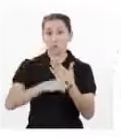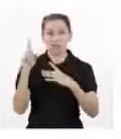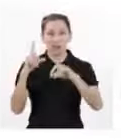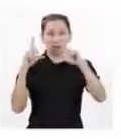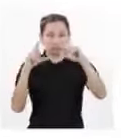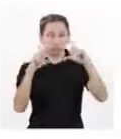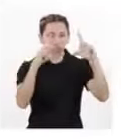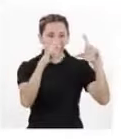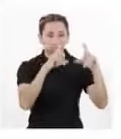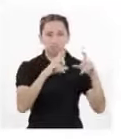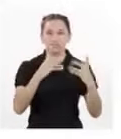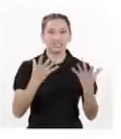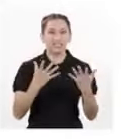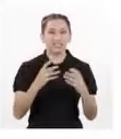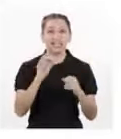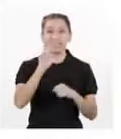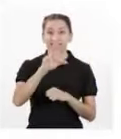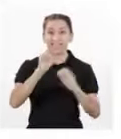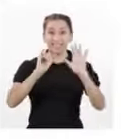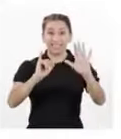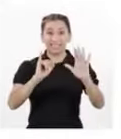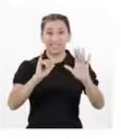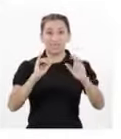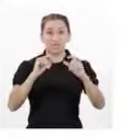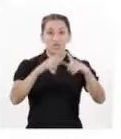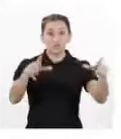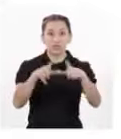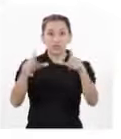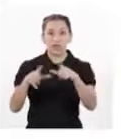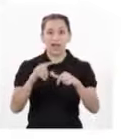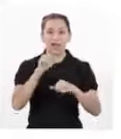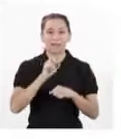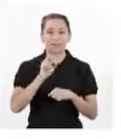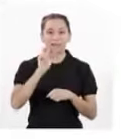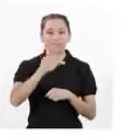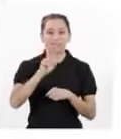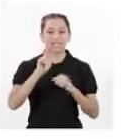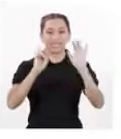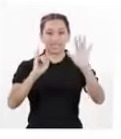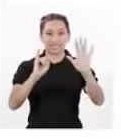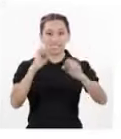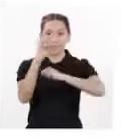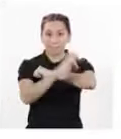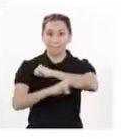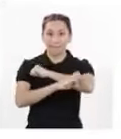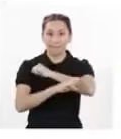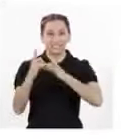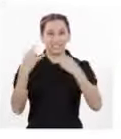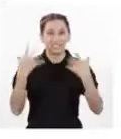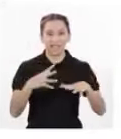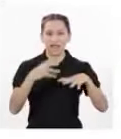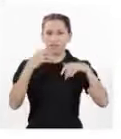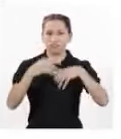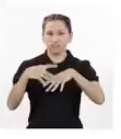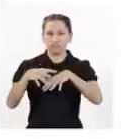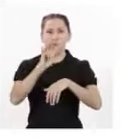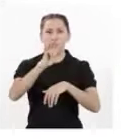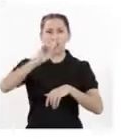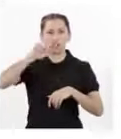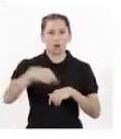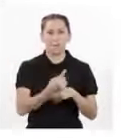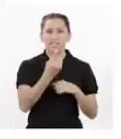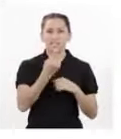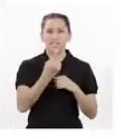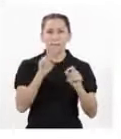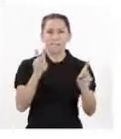fotografía personas de 36 ciudades en 20 países Y es un proyecto en marcha que ya convocó 4.000 voluntarios para